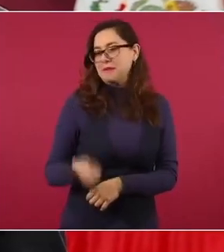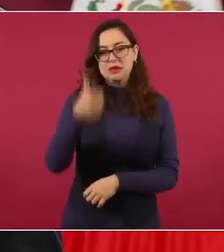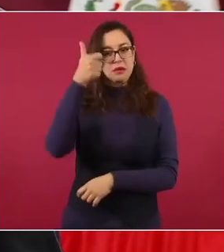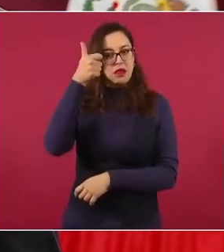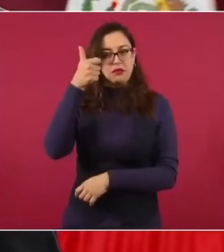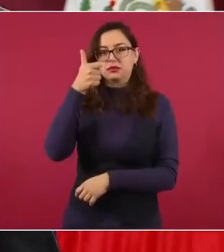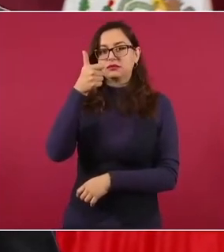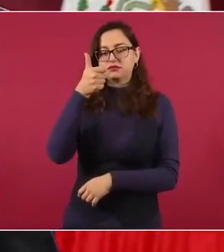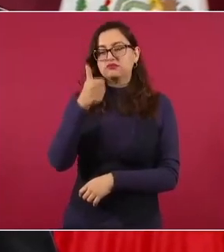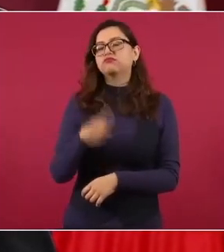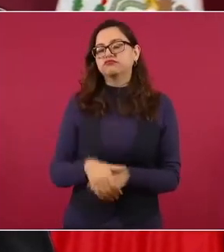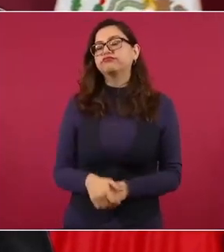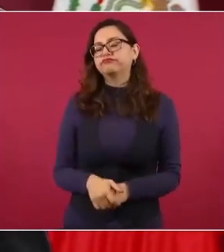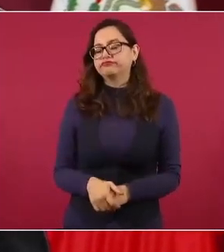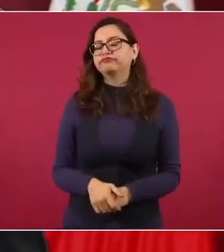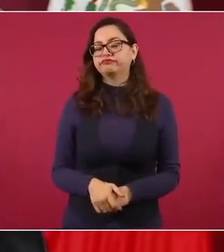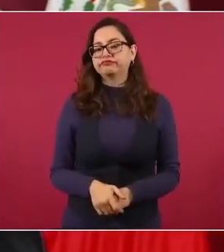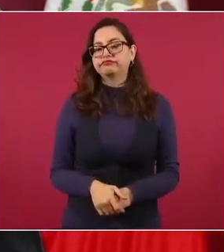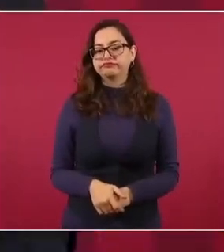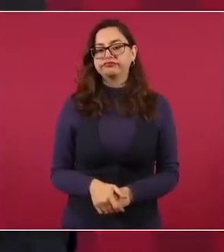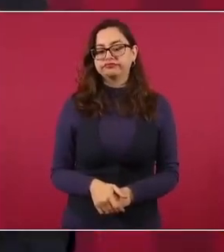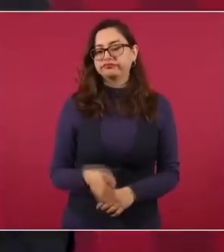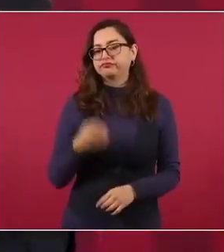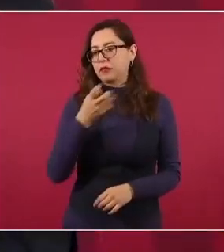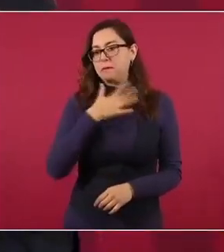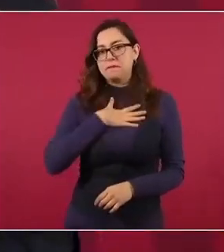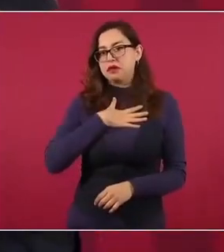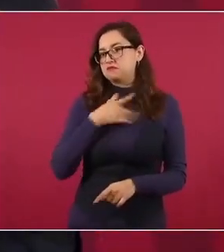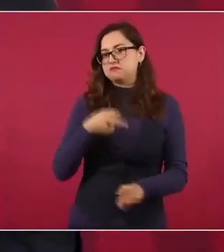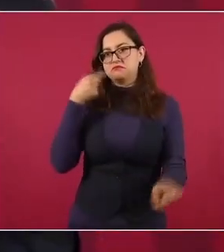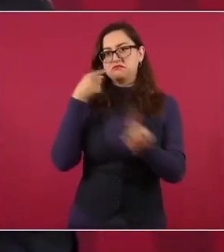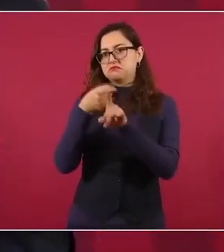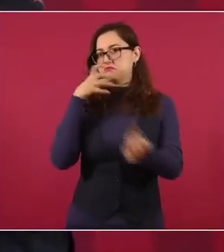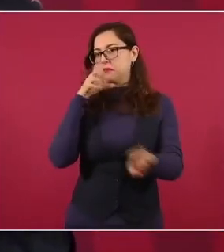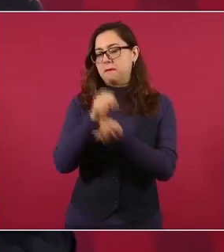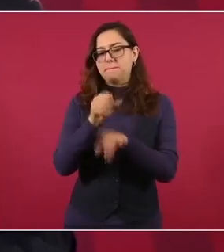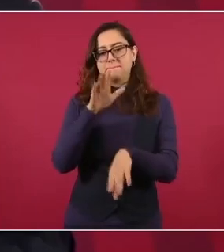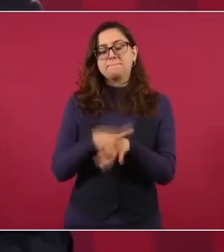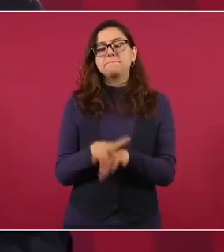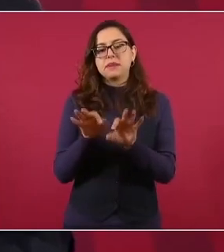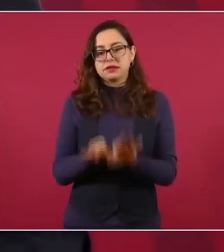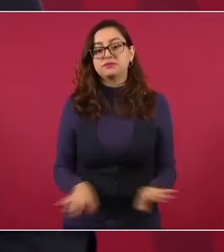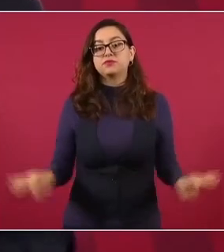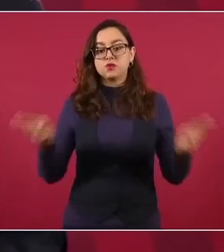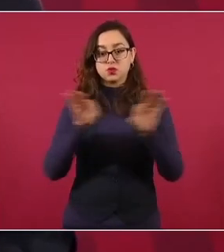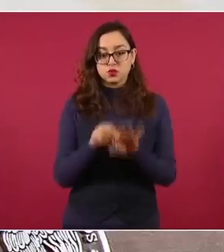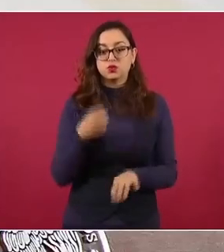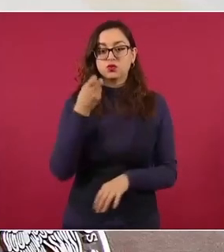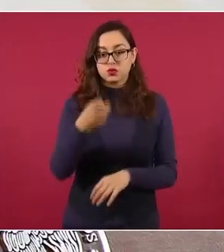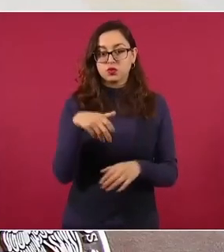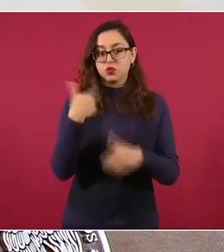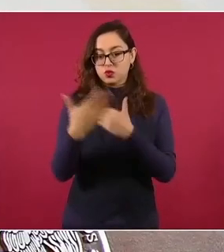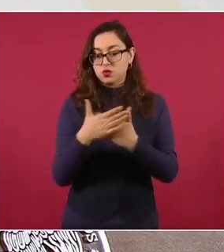y eso voy a demostrar